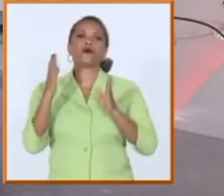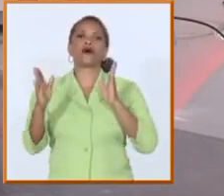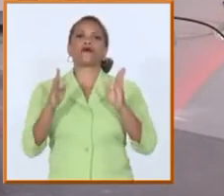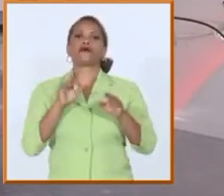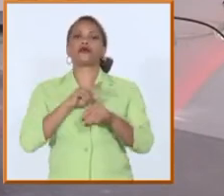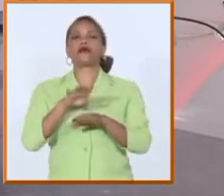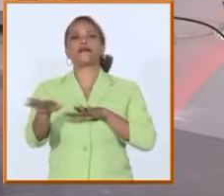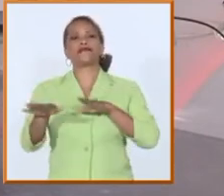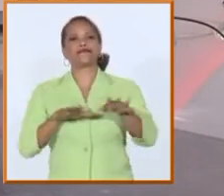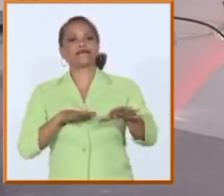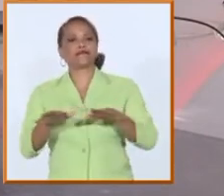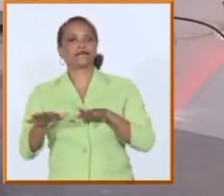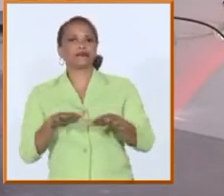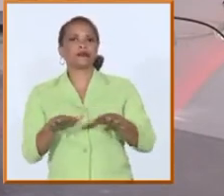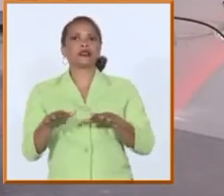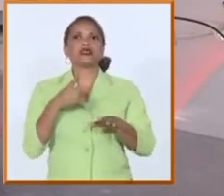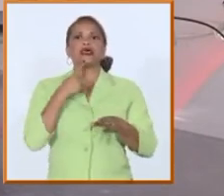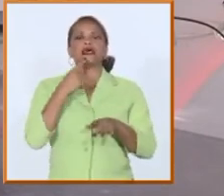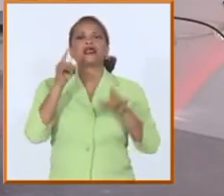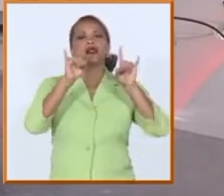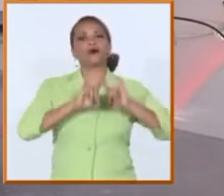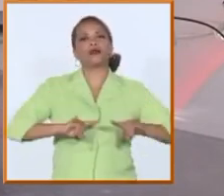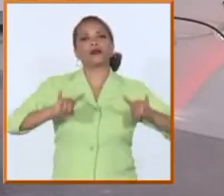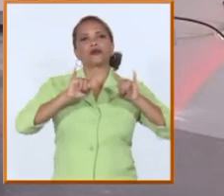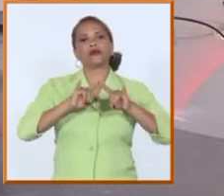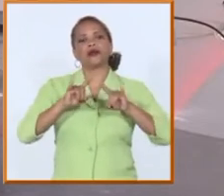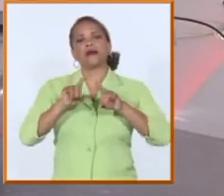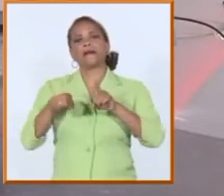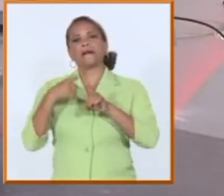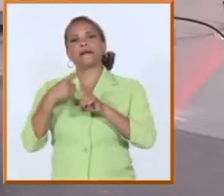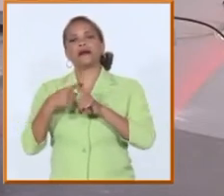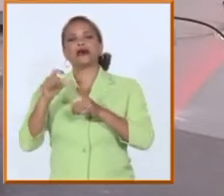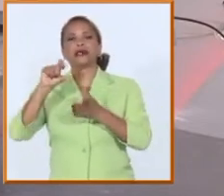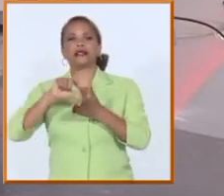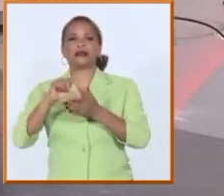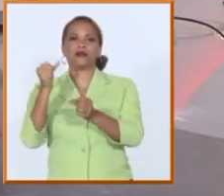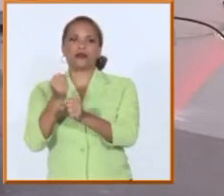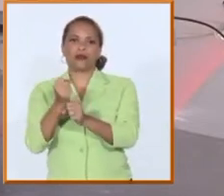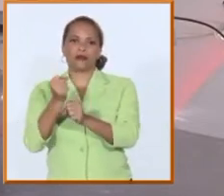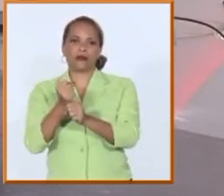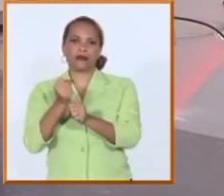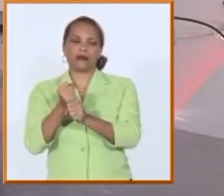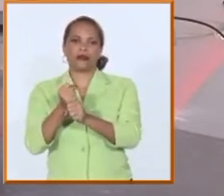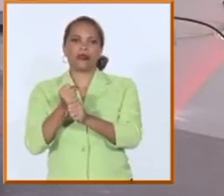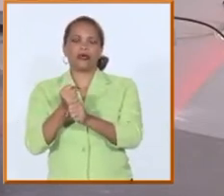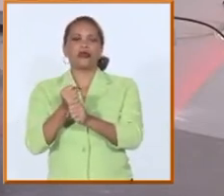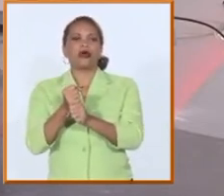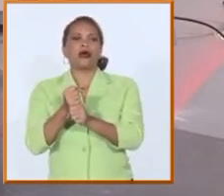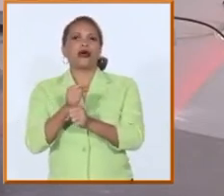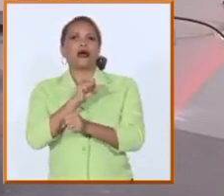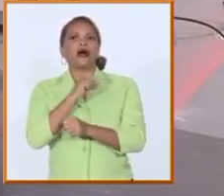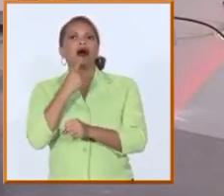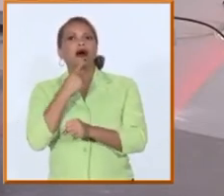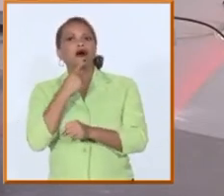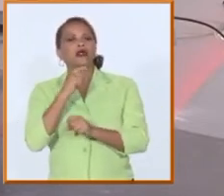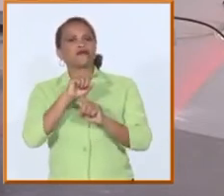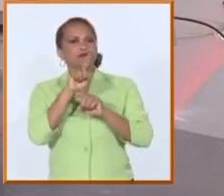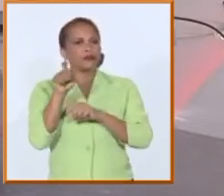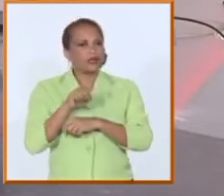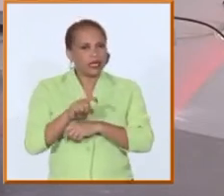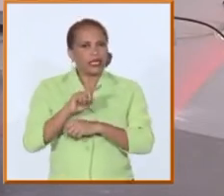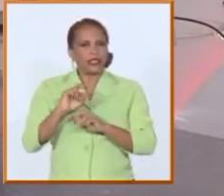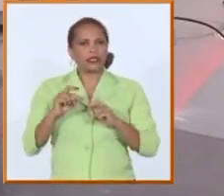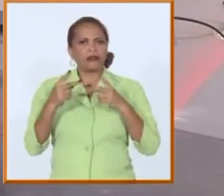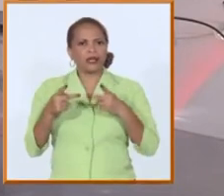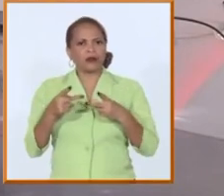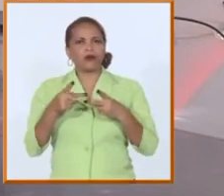ocurra simultáneamente entre la universidad y el futuro centro laboral se está trabajando para retornar a